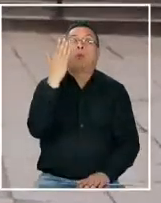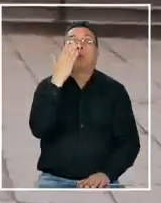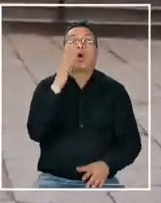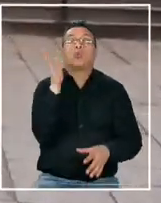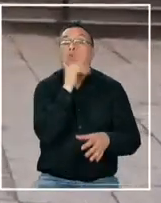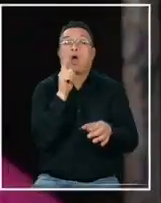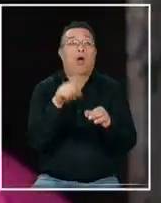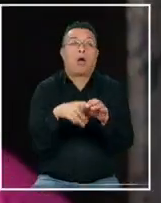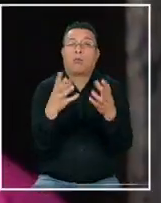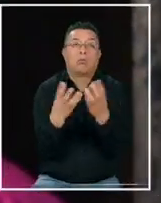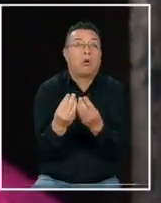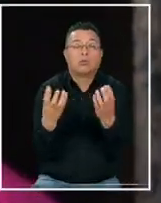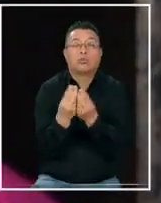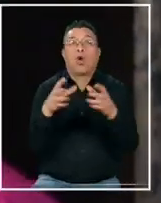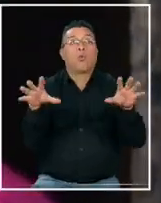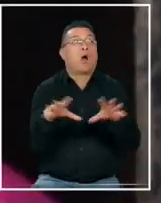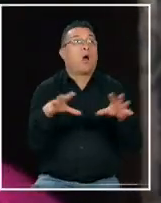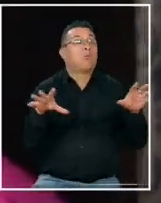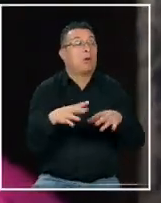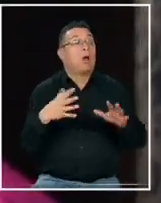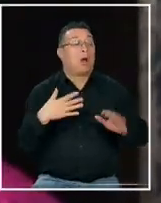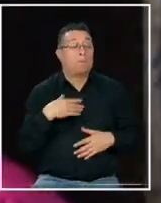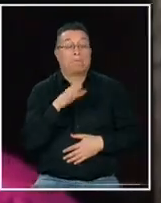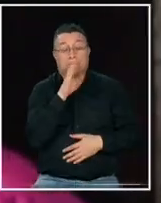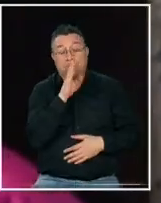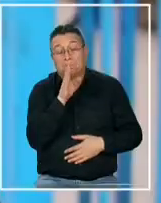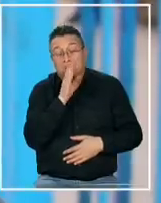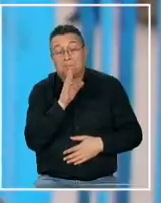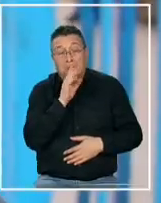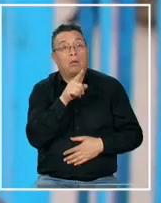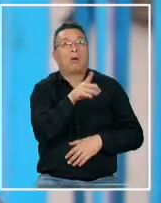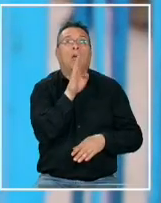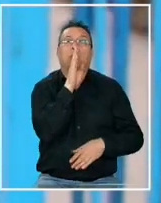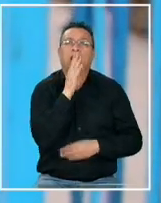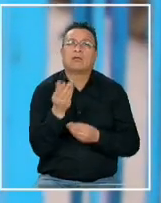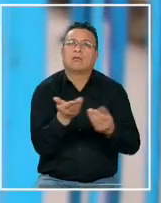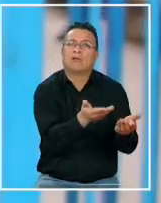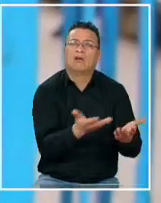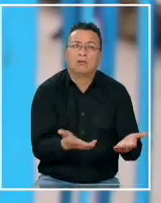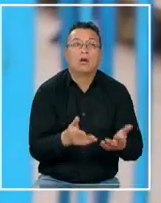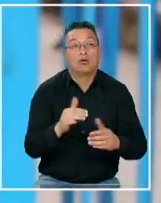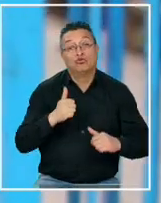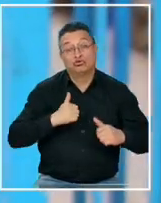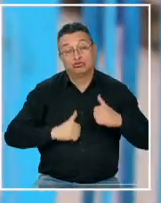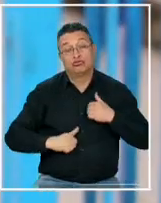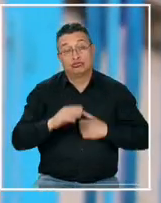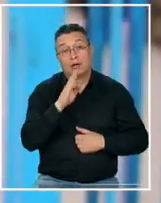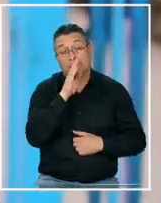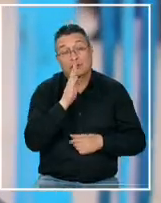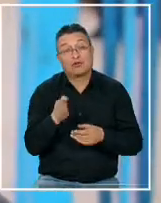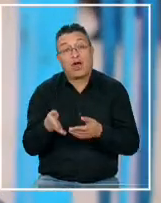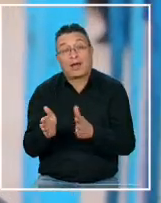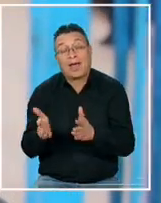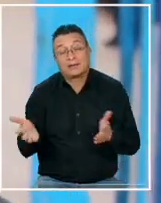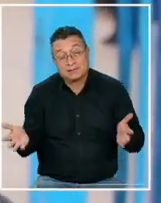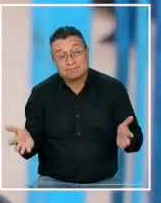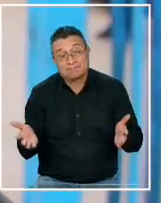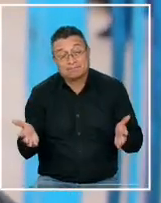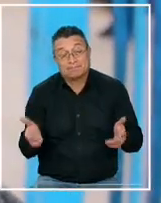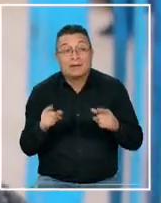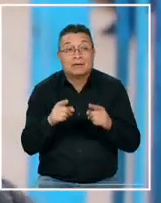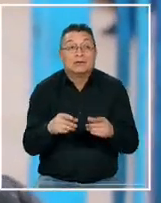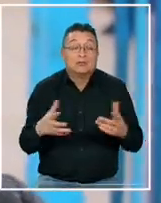que no hay cupo no hay cupo que están ocupados y uno tiene que regresarse lo que sufren los perritos en la calle hay esto